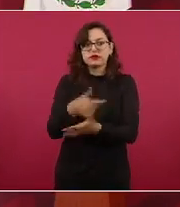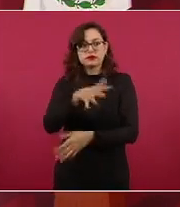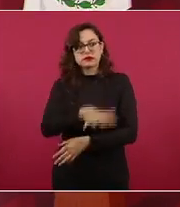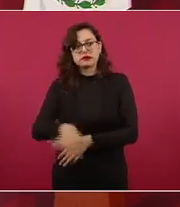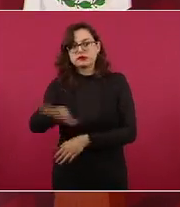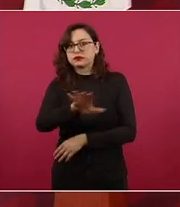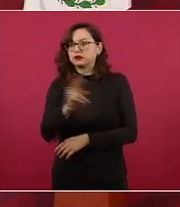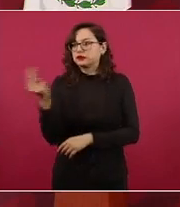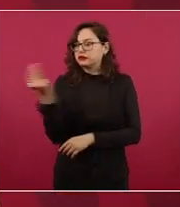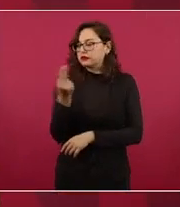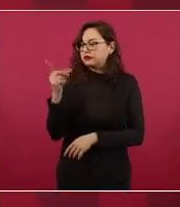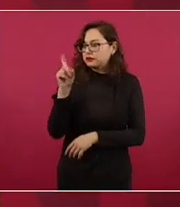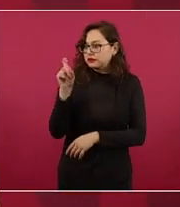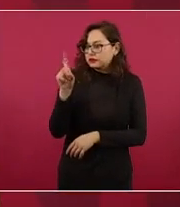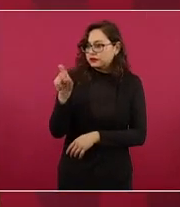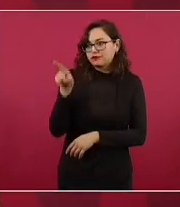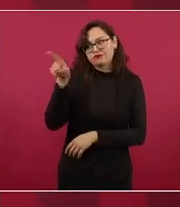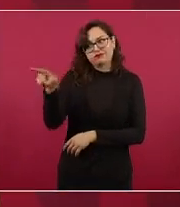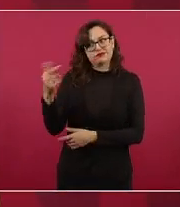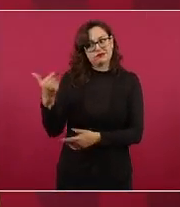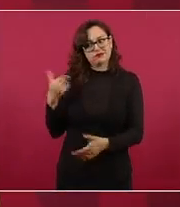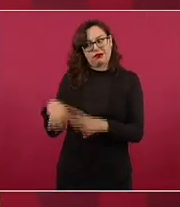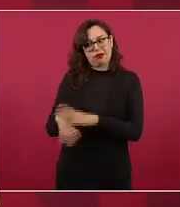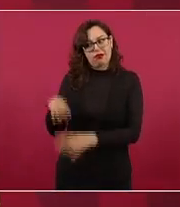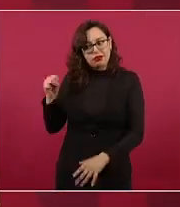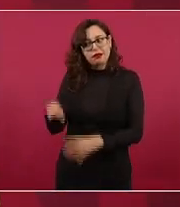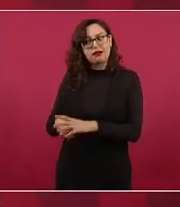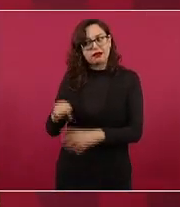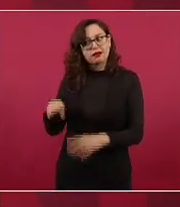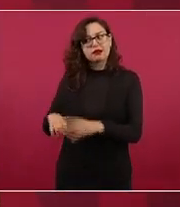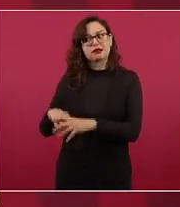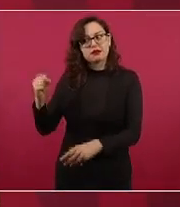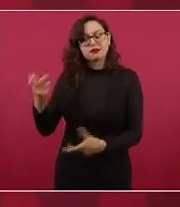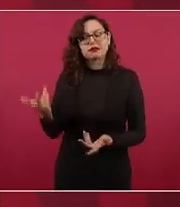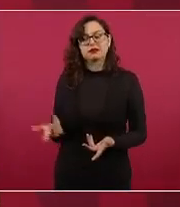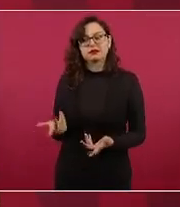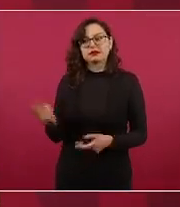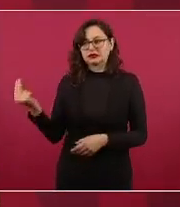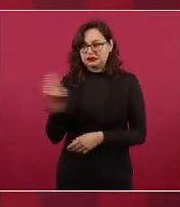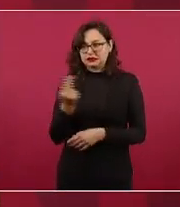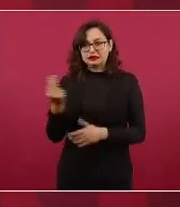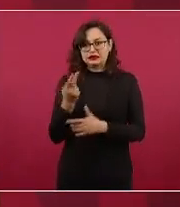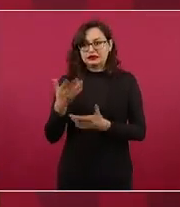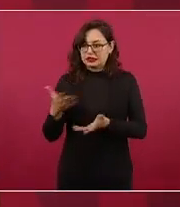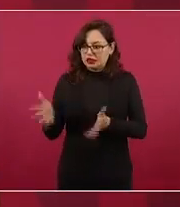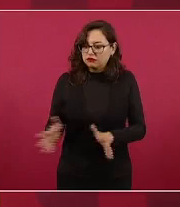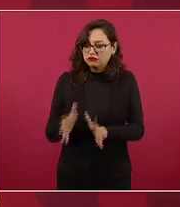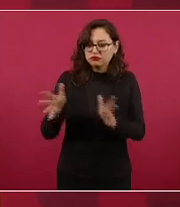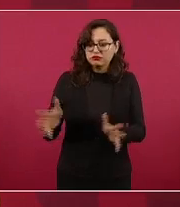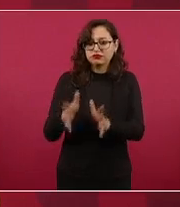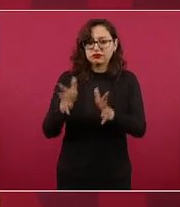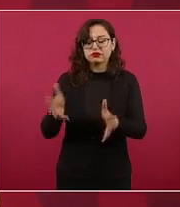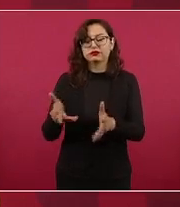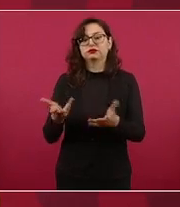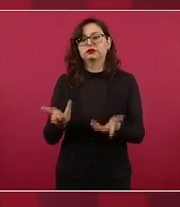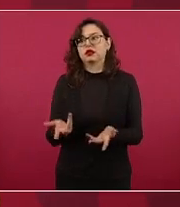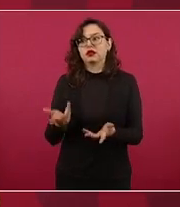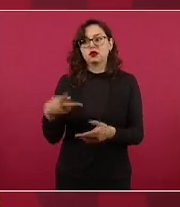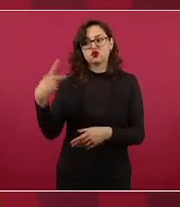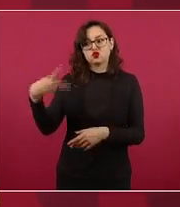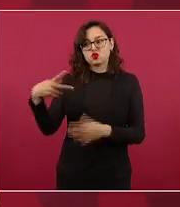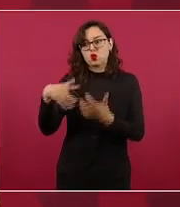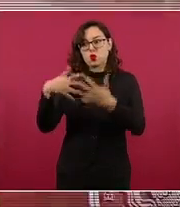que se pueda trasladar parte